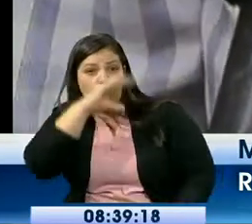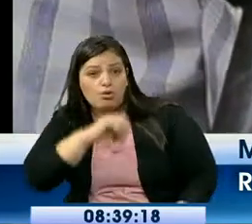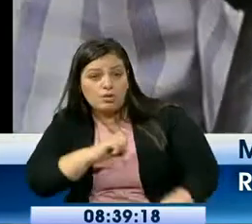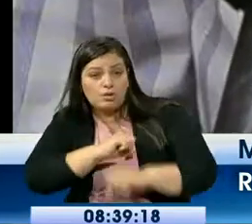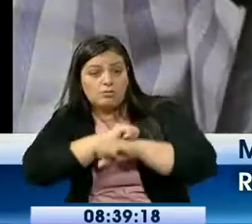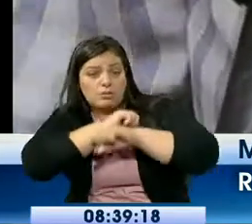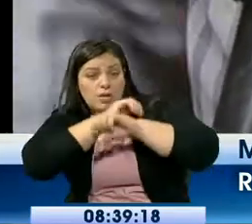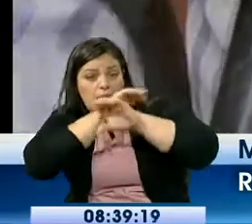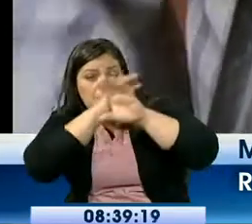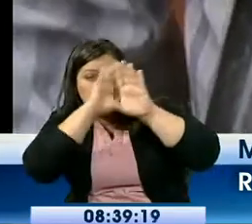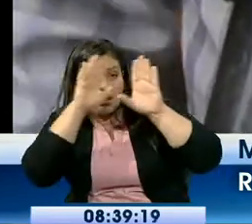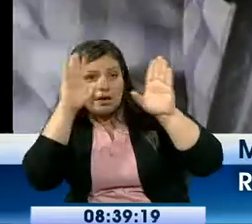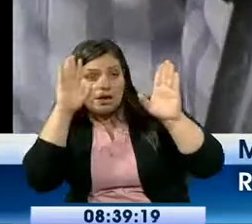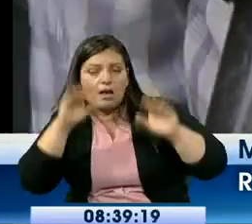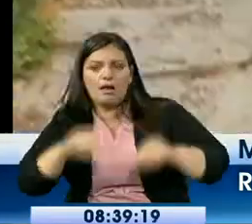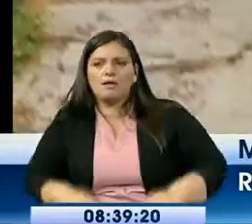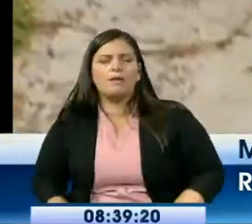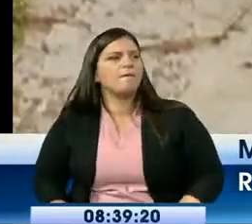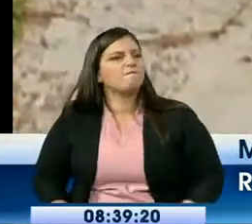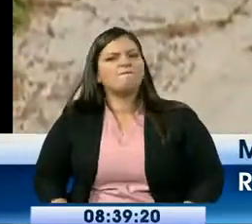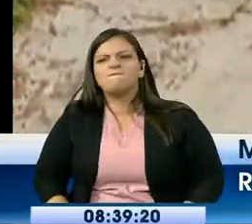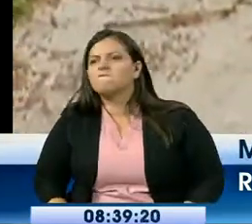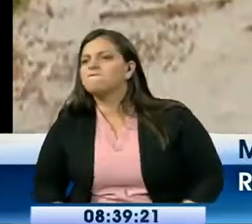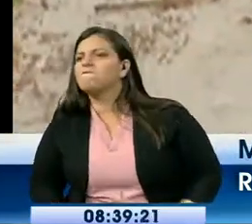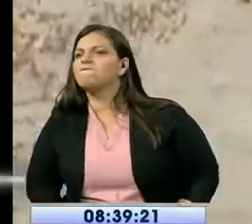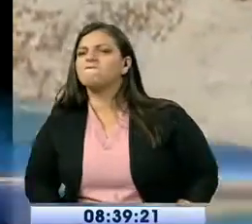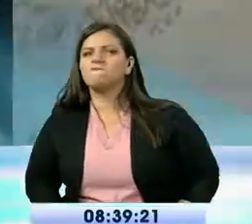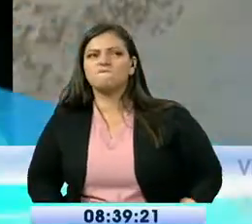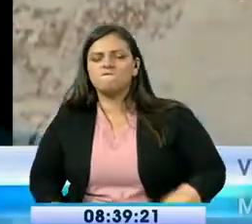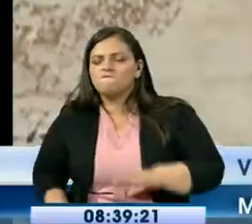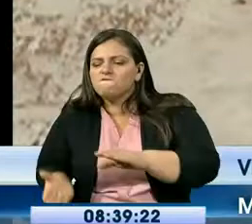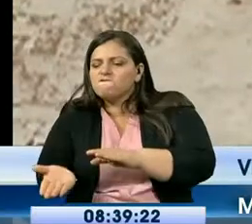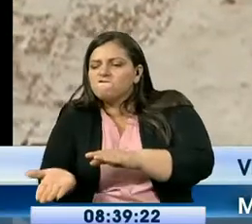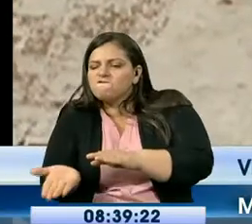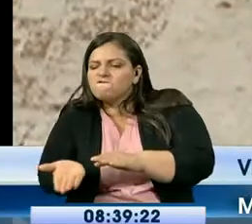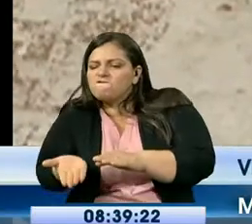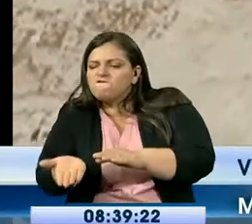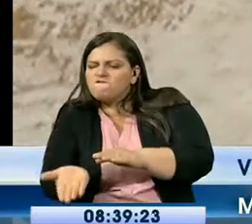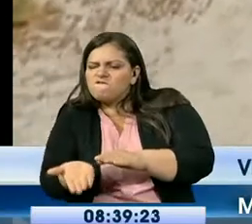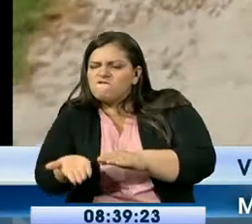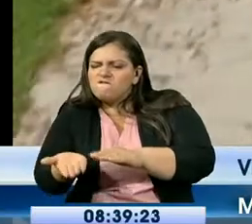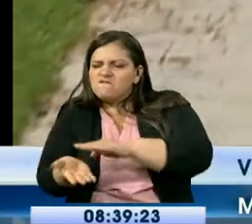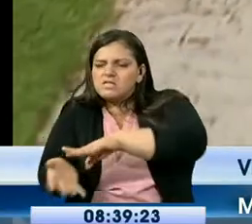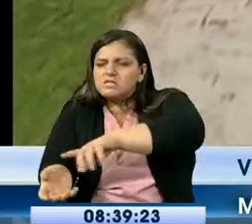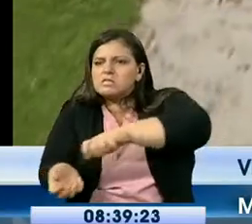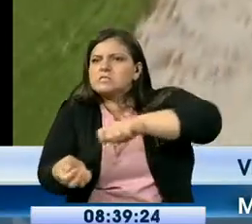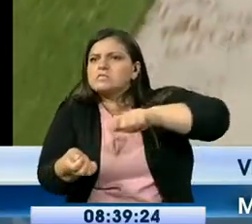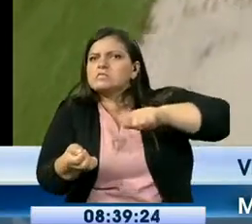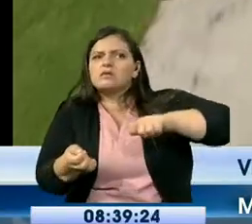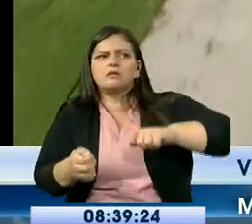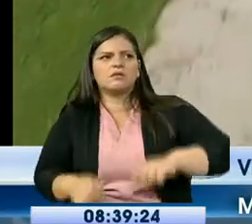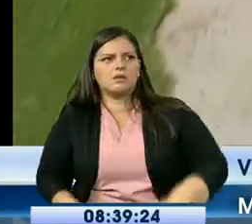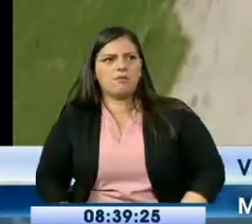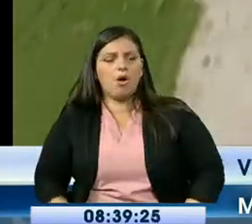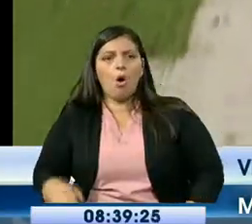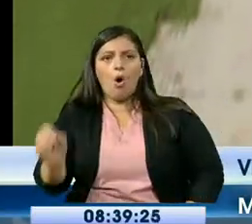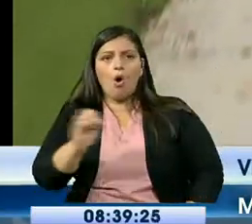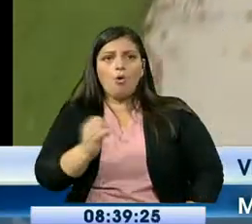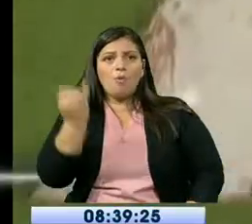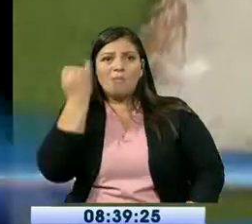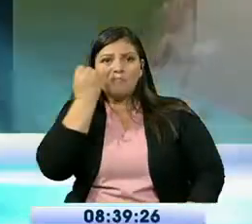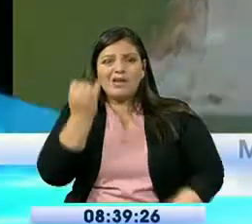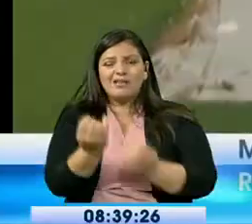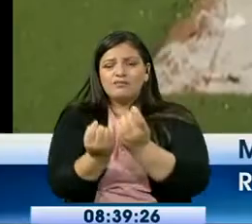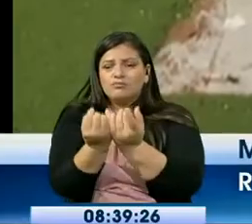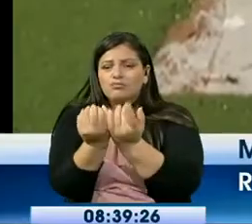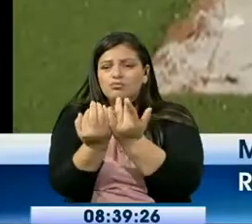que pueden ellos cogen y se lo llevan O si no se sacan el césped que llaman ese como plástico También se lo llevan por pedazos para